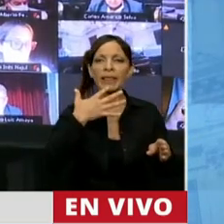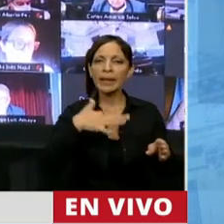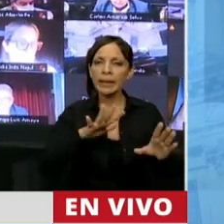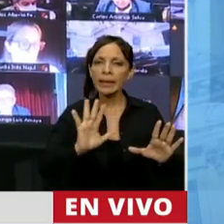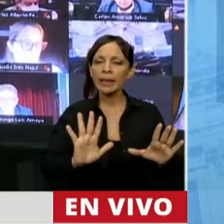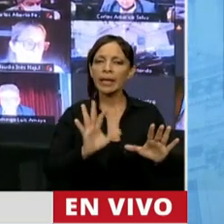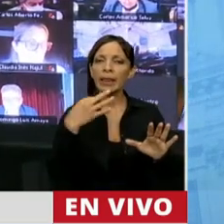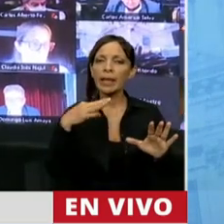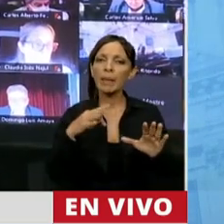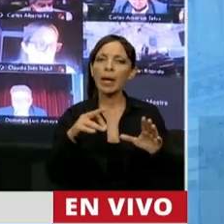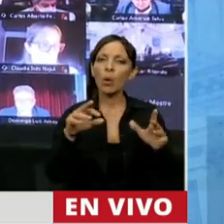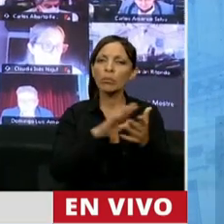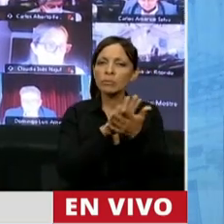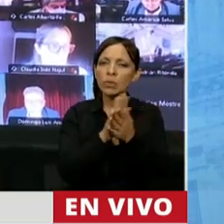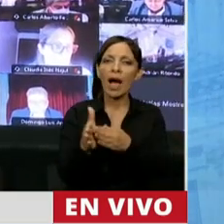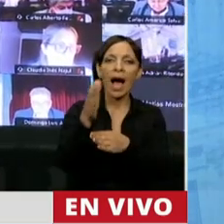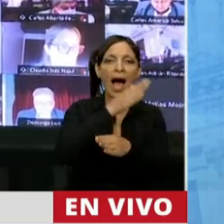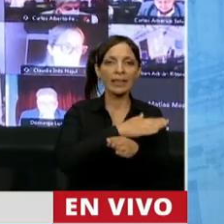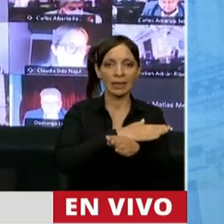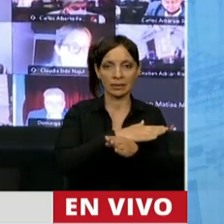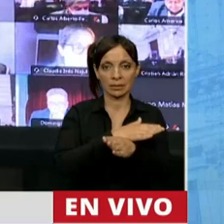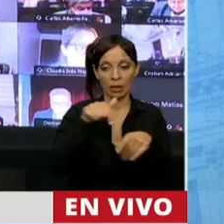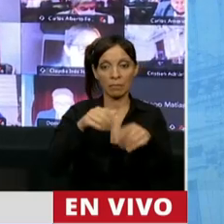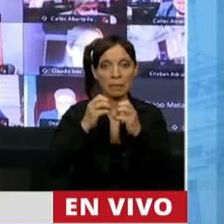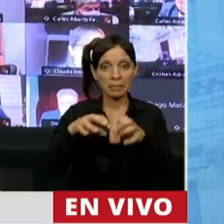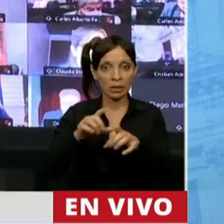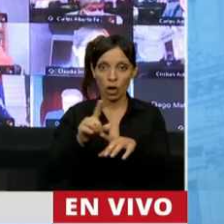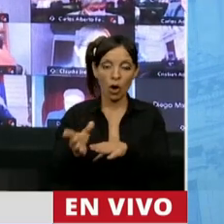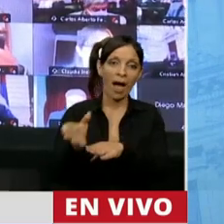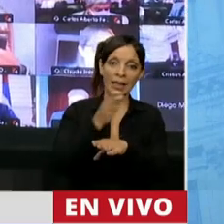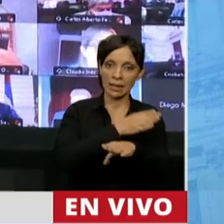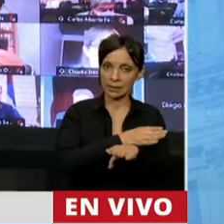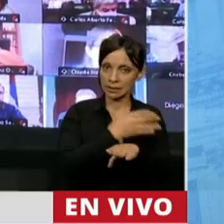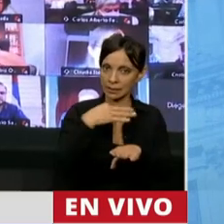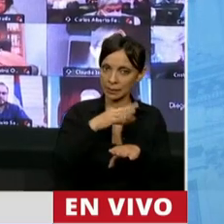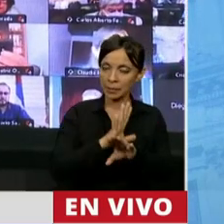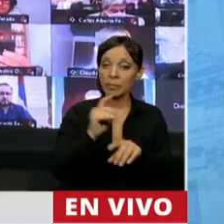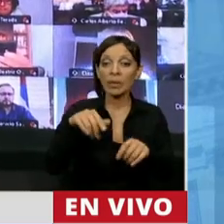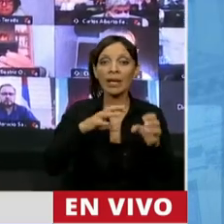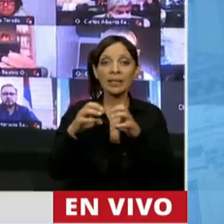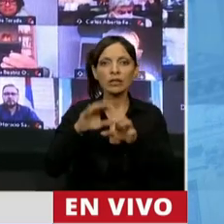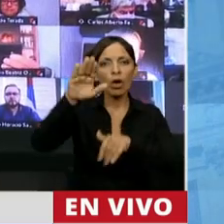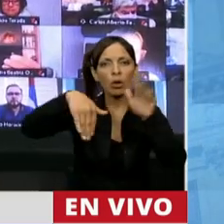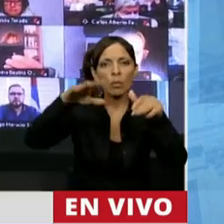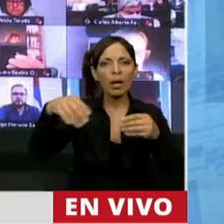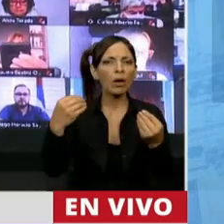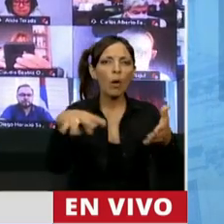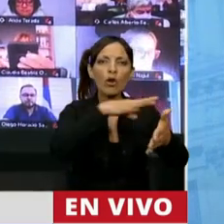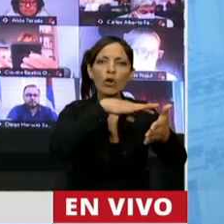ser una cuestión previa al inicio de la presente sesión. Esta sesión ha sido convocada por una nota